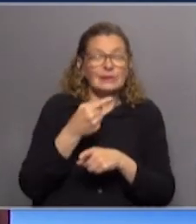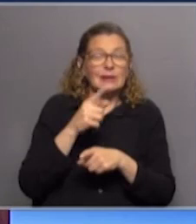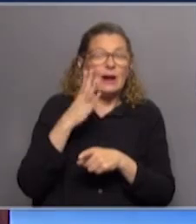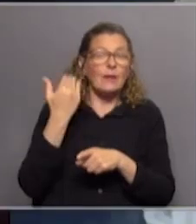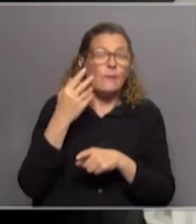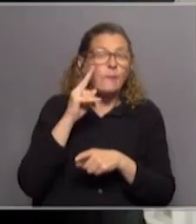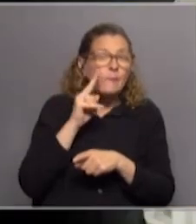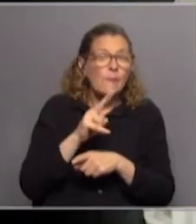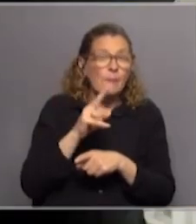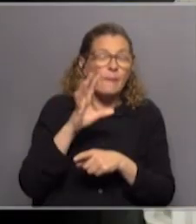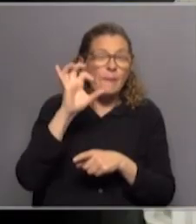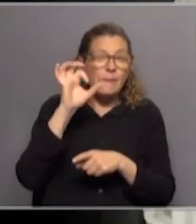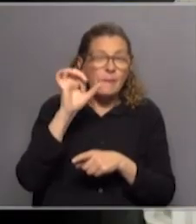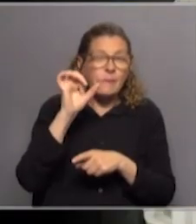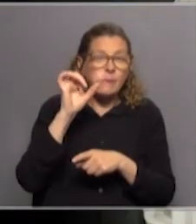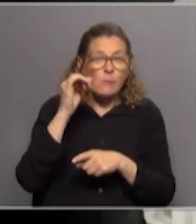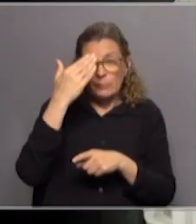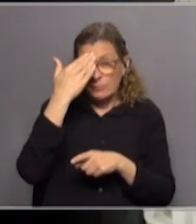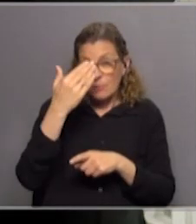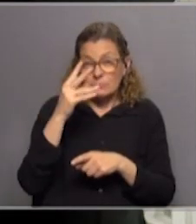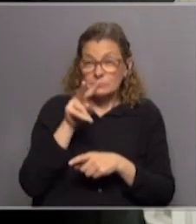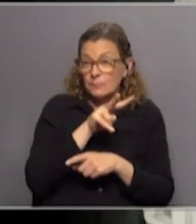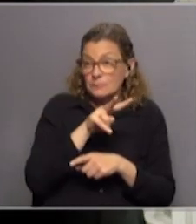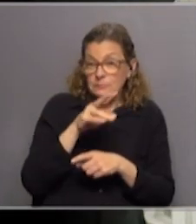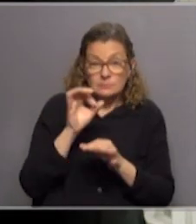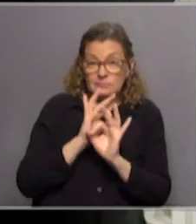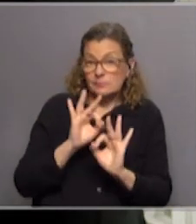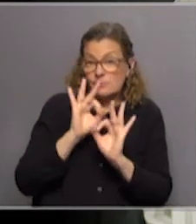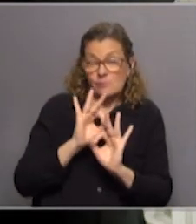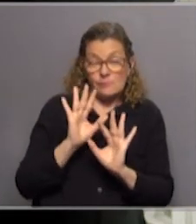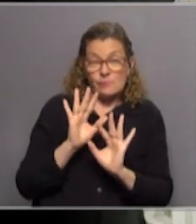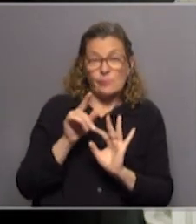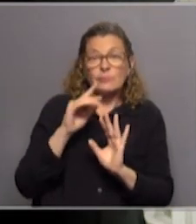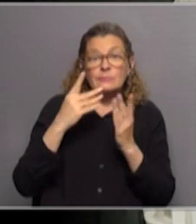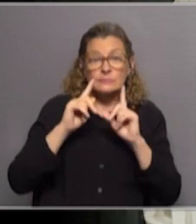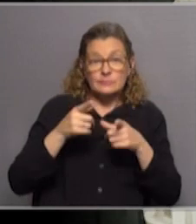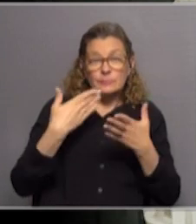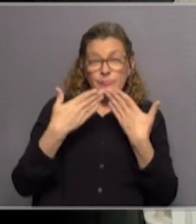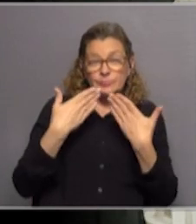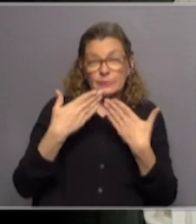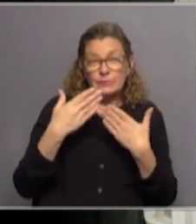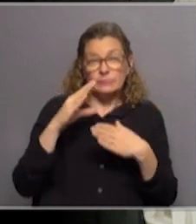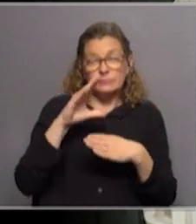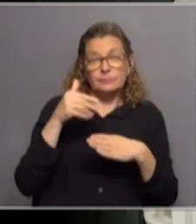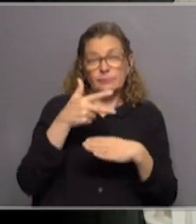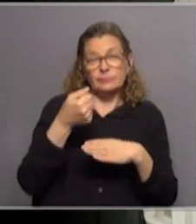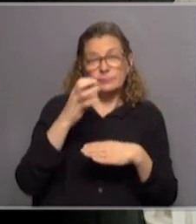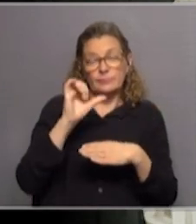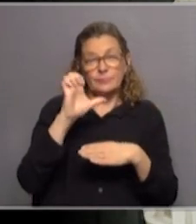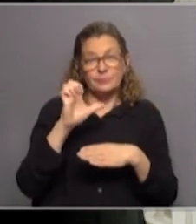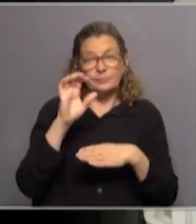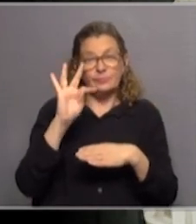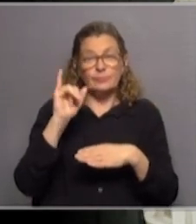veían los senadores pasar por enfrente de sus ojos y no hacían nada. También hablamos con Chaschetti sobre